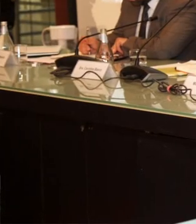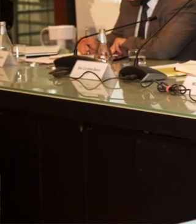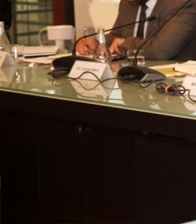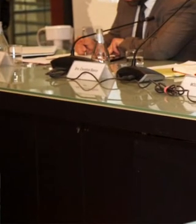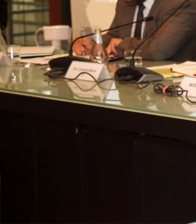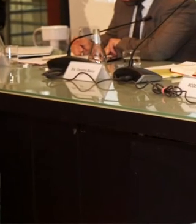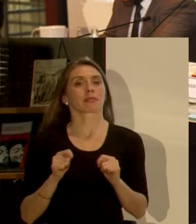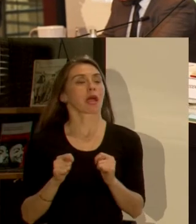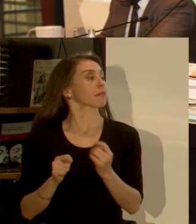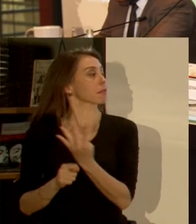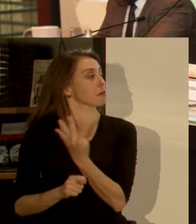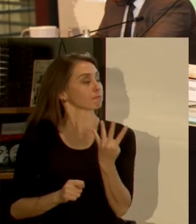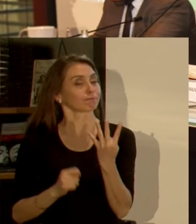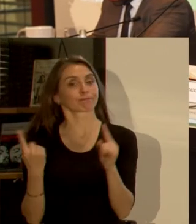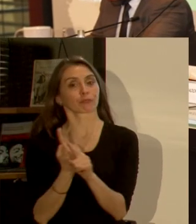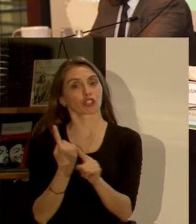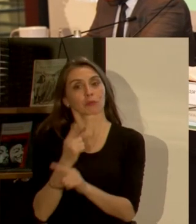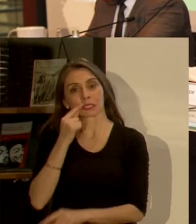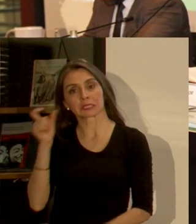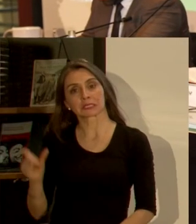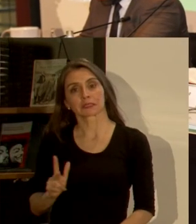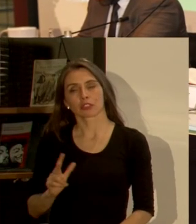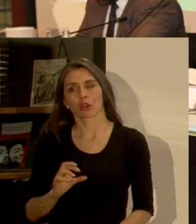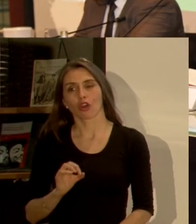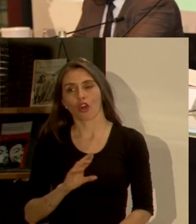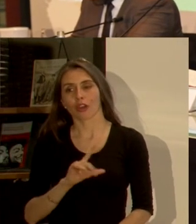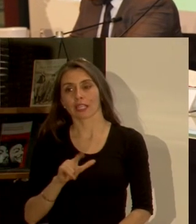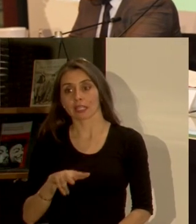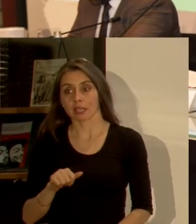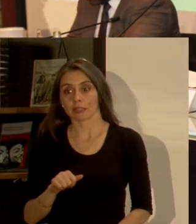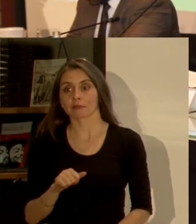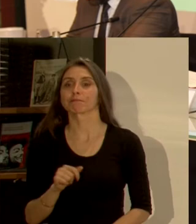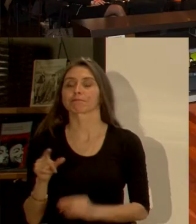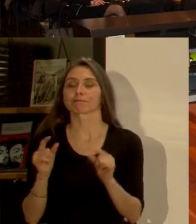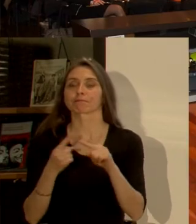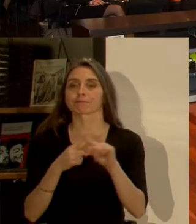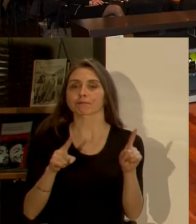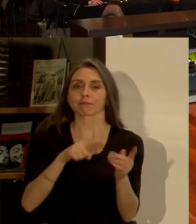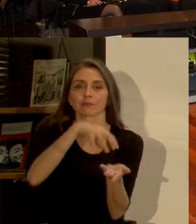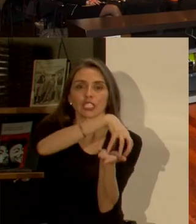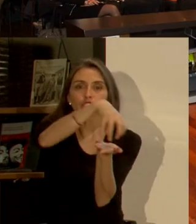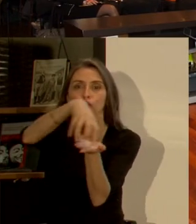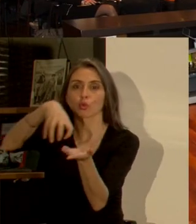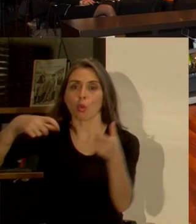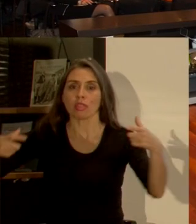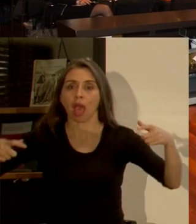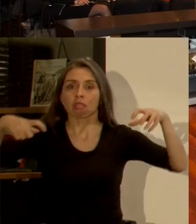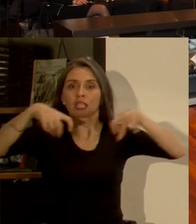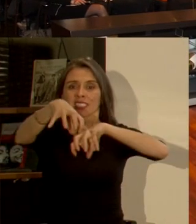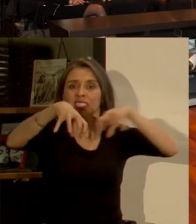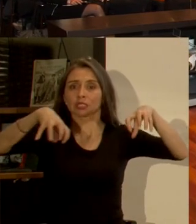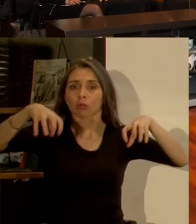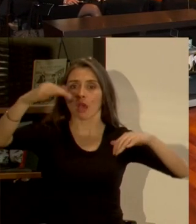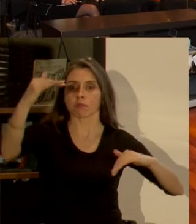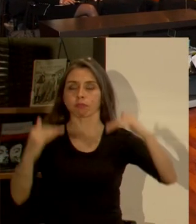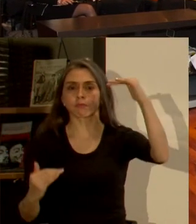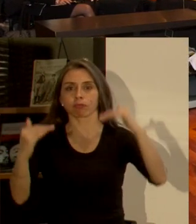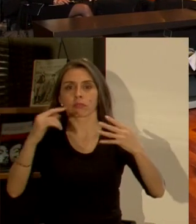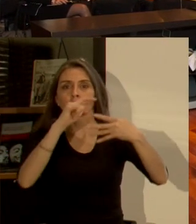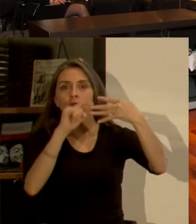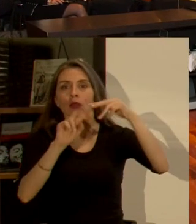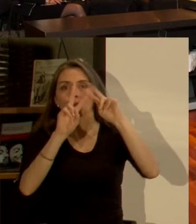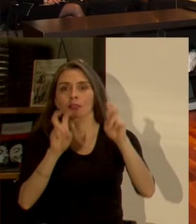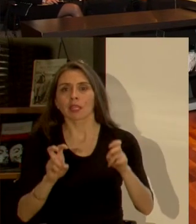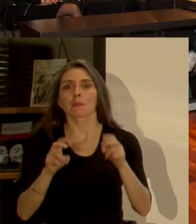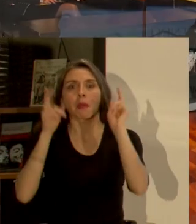Arturo Orellana nos habló de las diferencias en las ciudades en las inequidades que están cruzadas en todas las áreas habló del